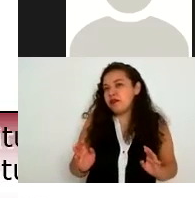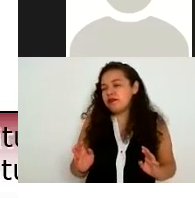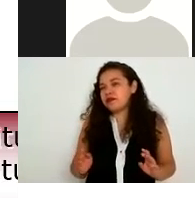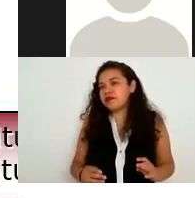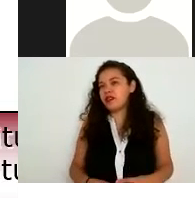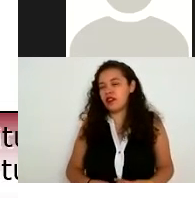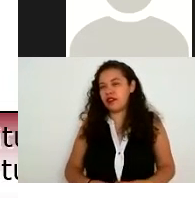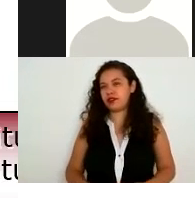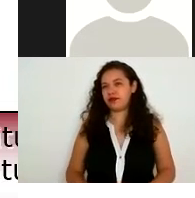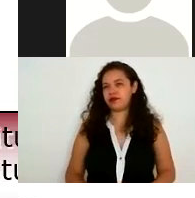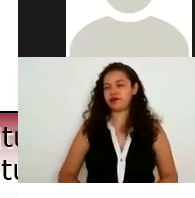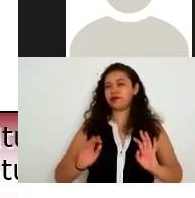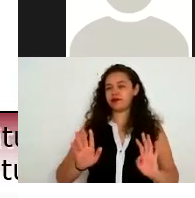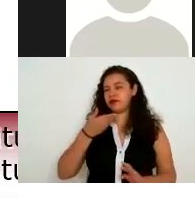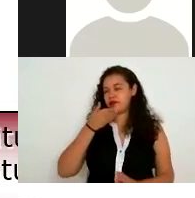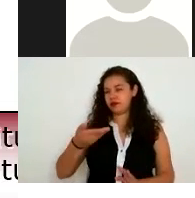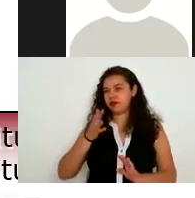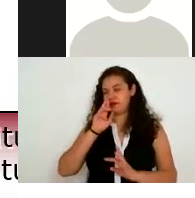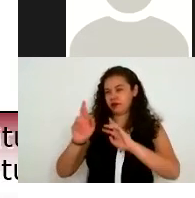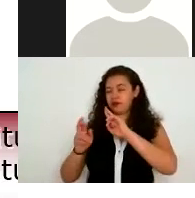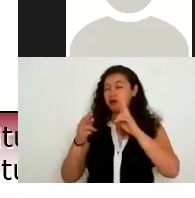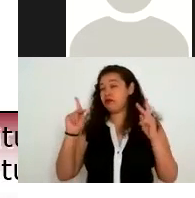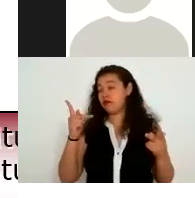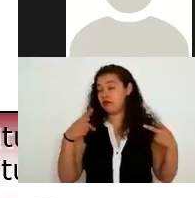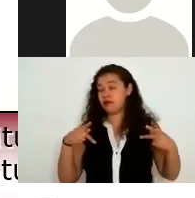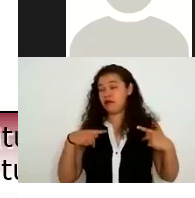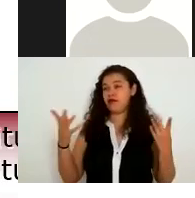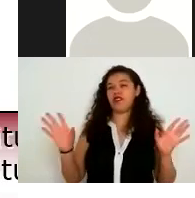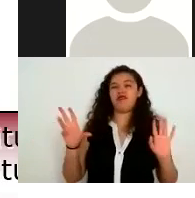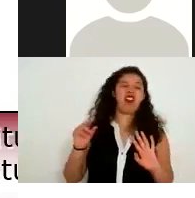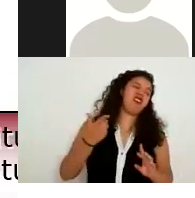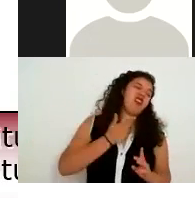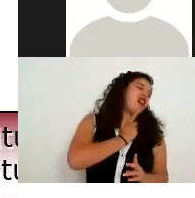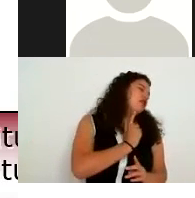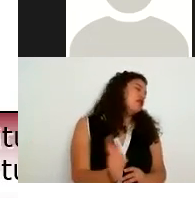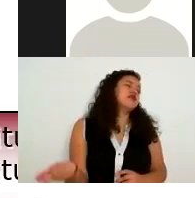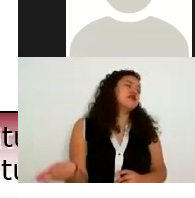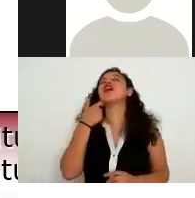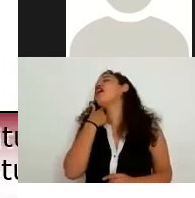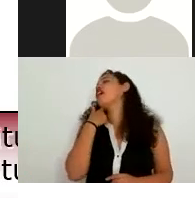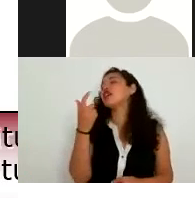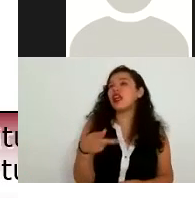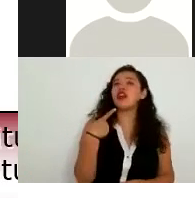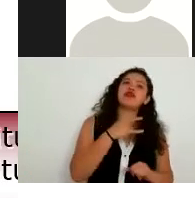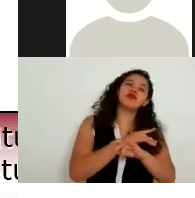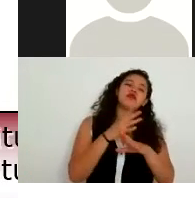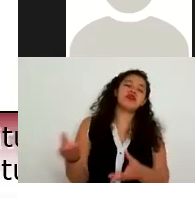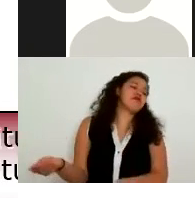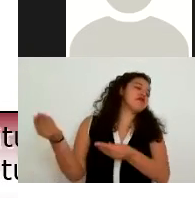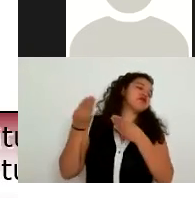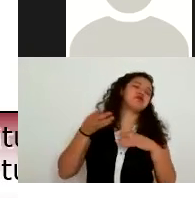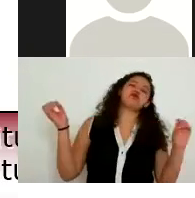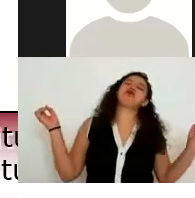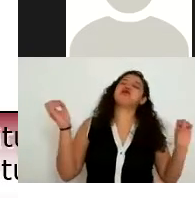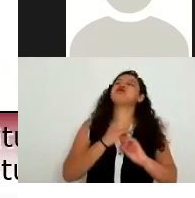solicitud pero si la persona se inconformara porque no se le dio la información porque no se le dijo si se